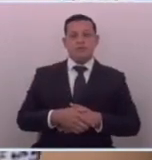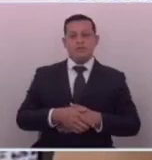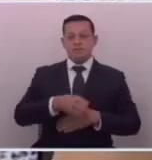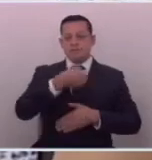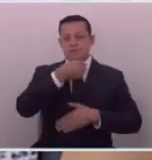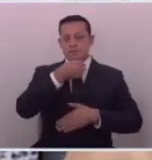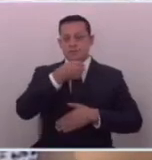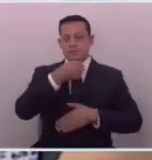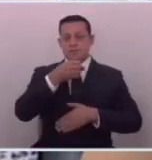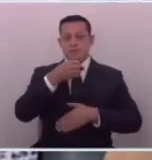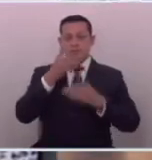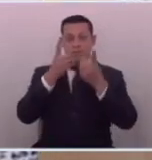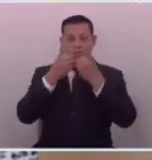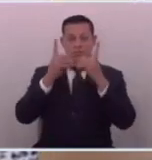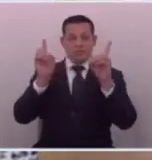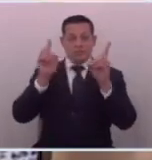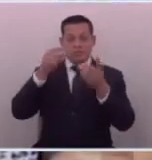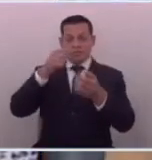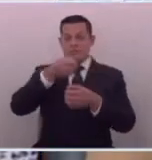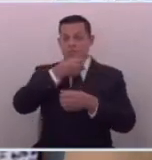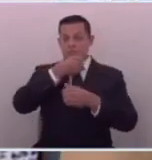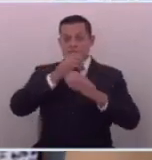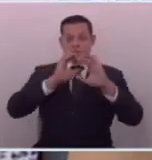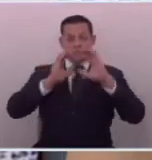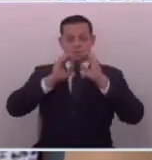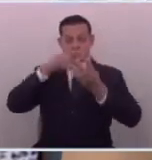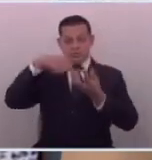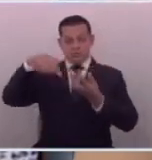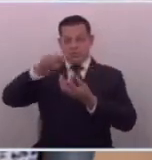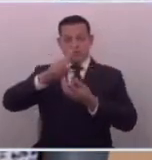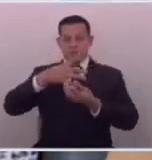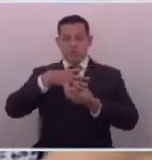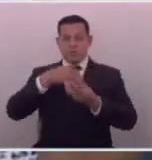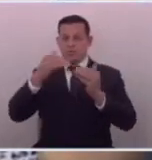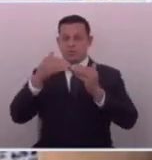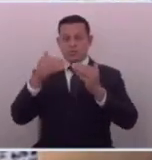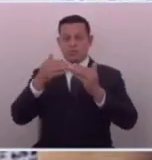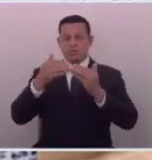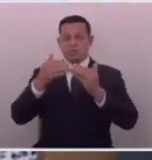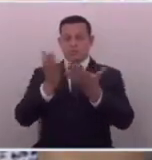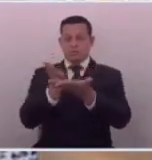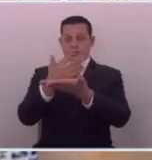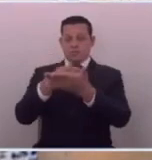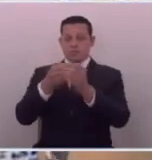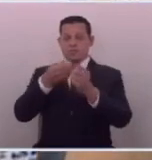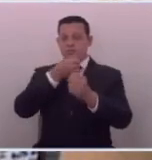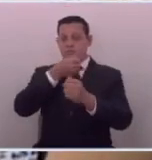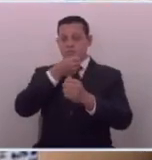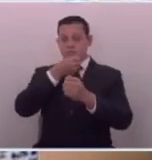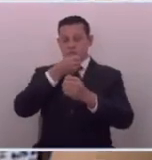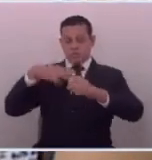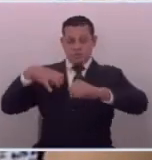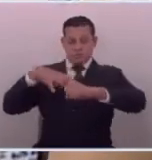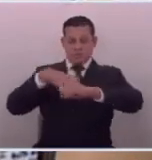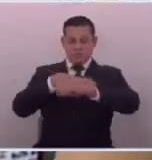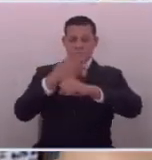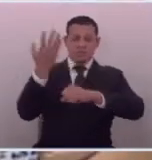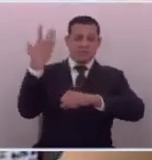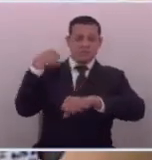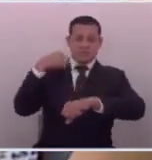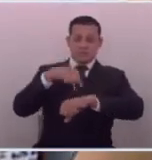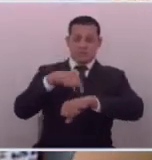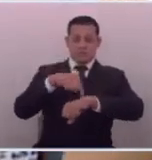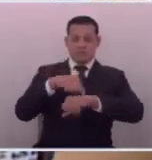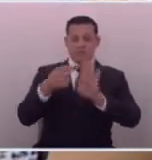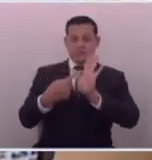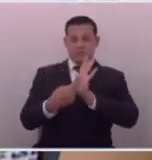fundamental en la democracia y el periodismo que a ustedes les incomoda es también el periodismo que ha revelado la corrupción del pasado y